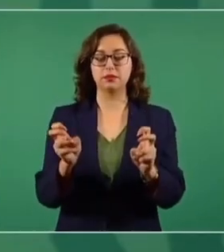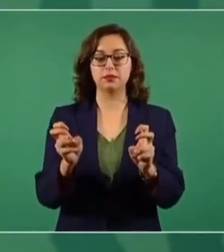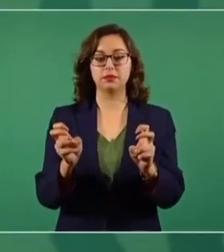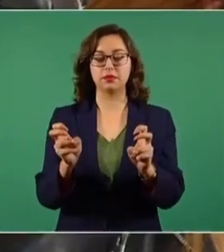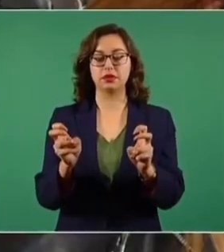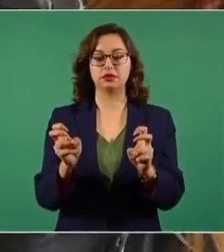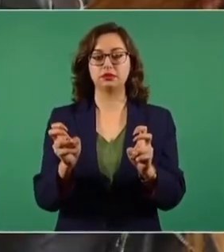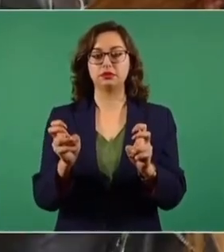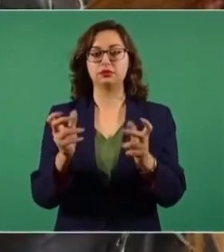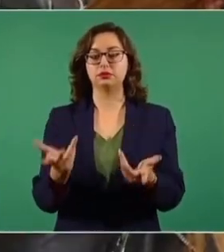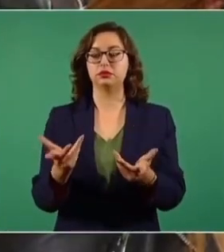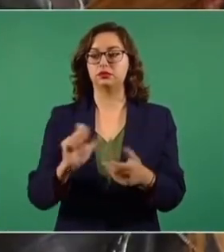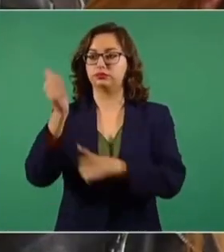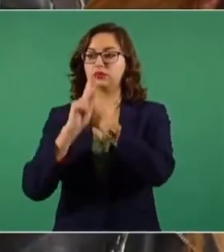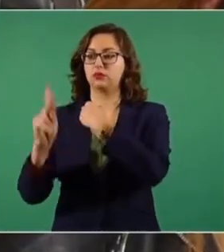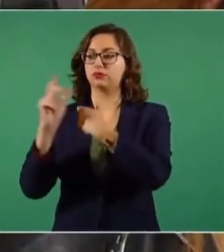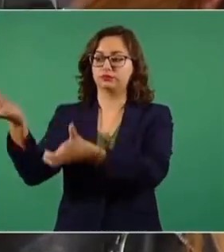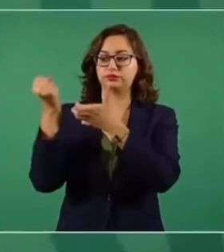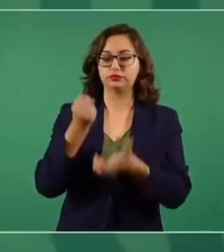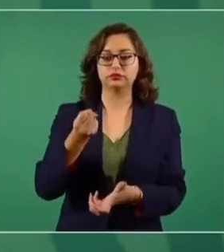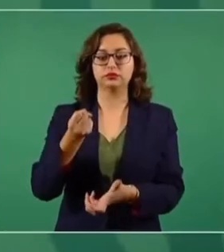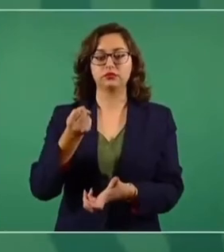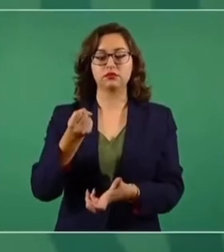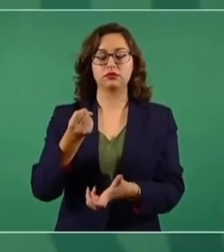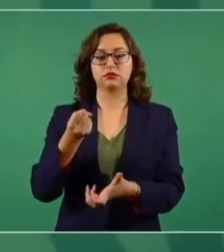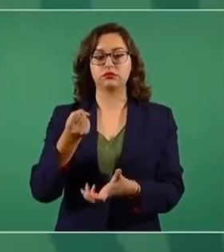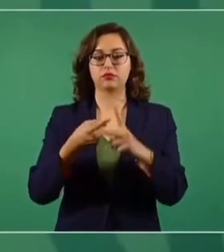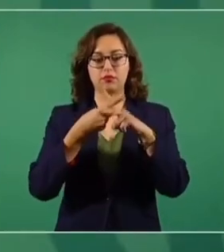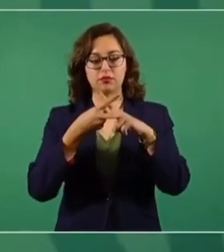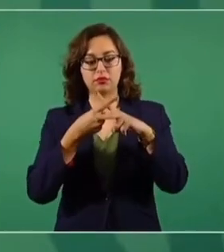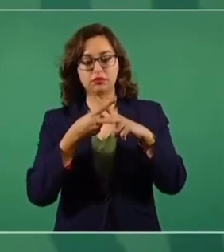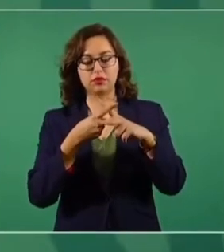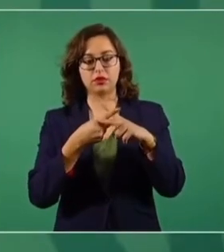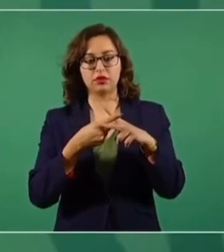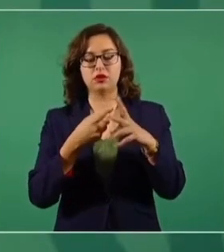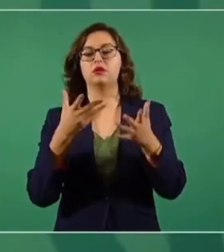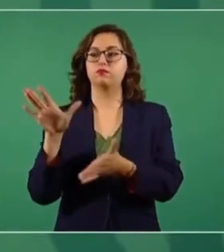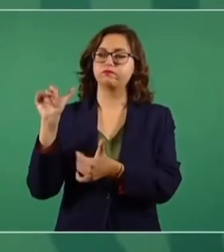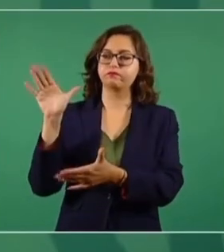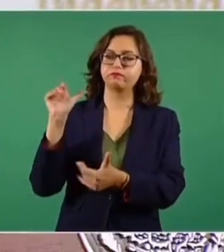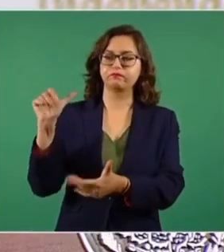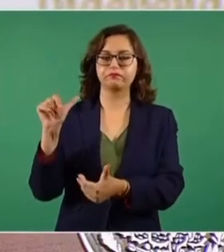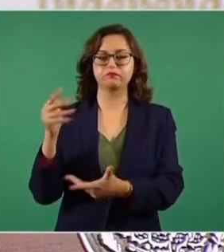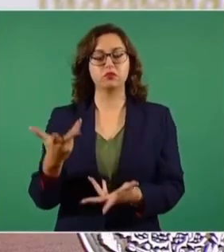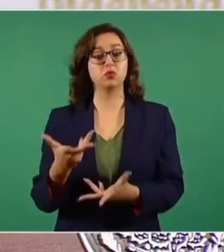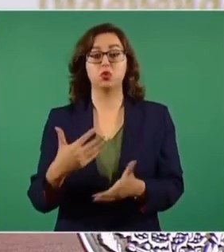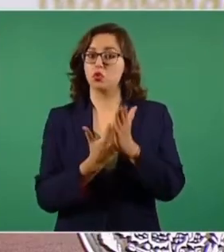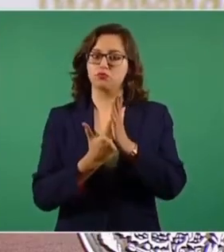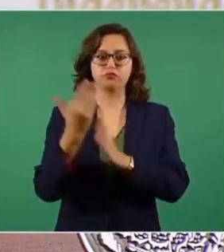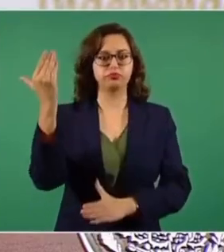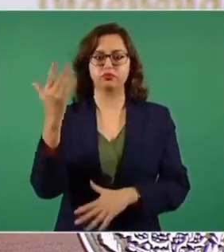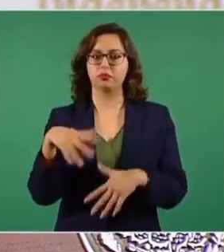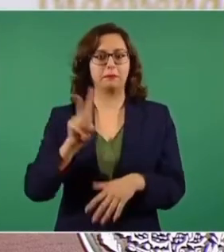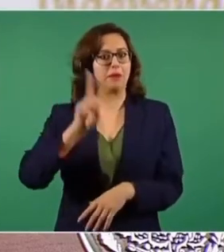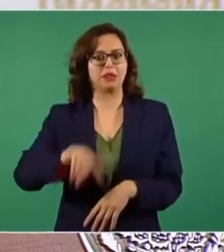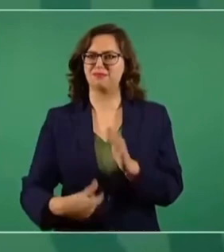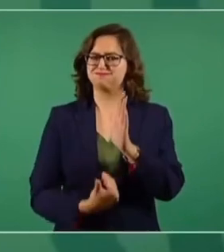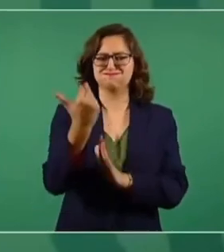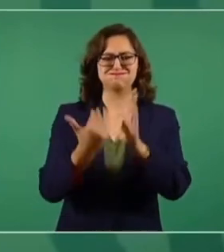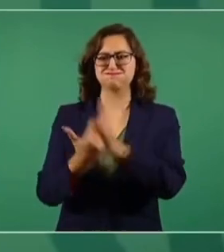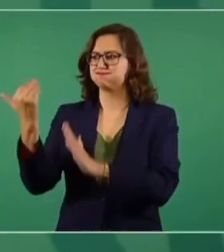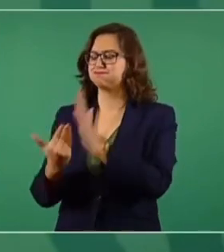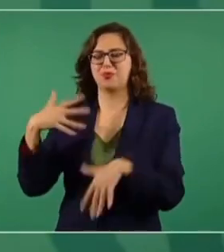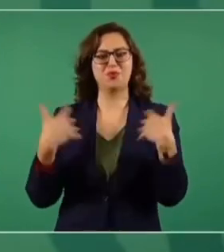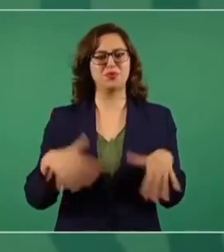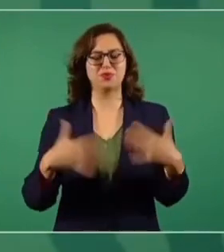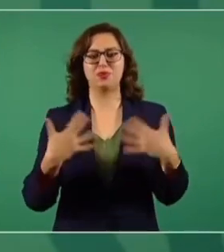por encima de lo que se ha captado de inversión extranjera en muchos años. Yo tengo y otros.